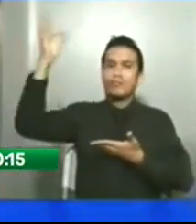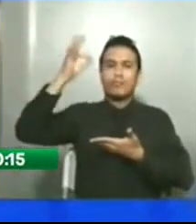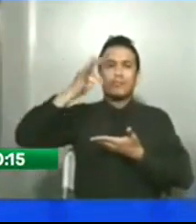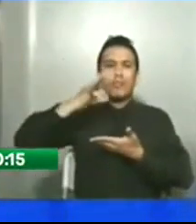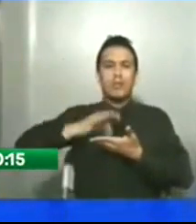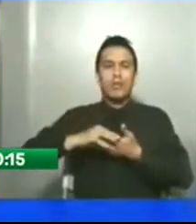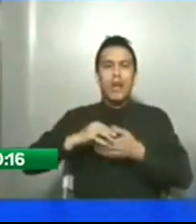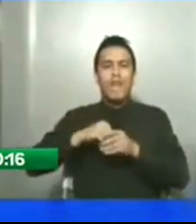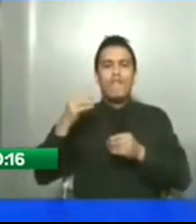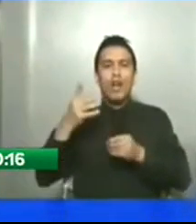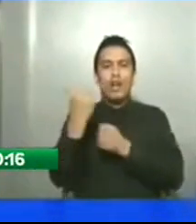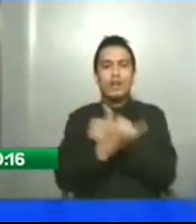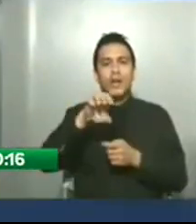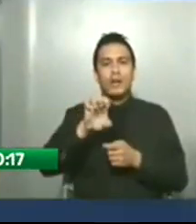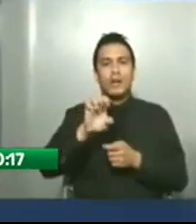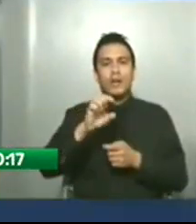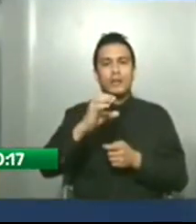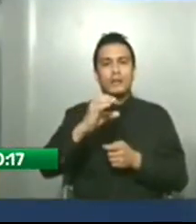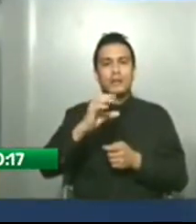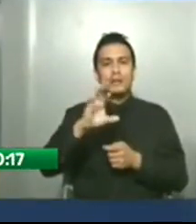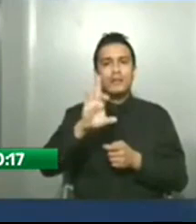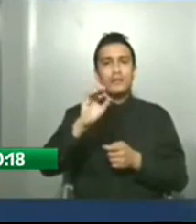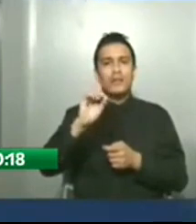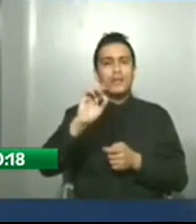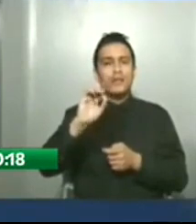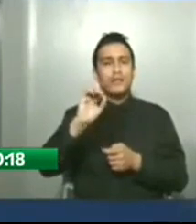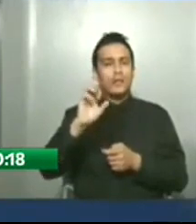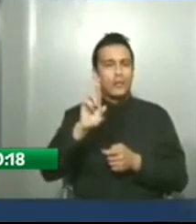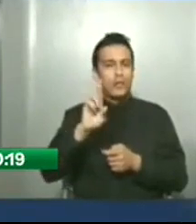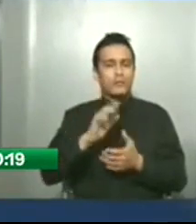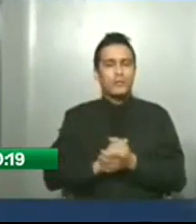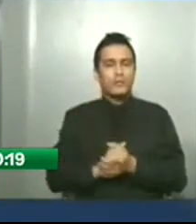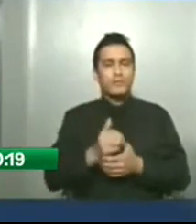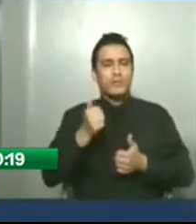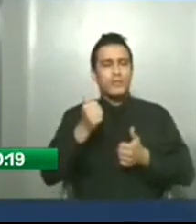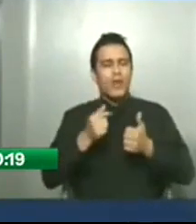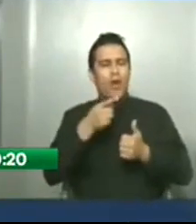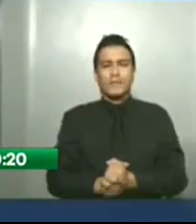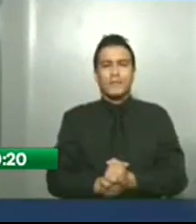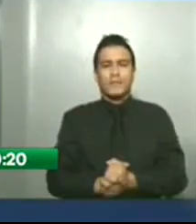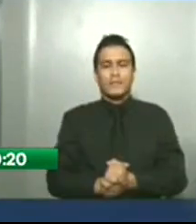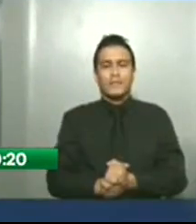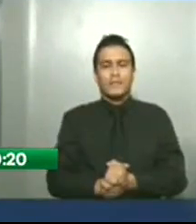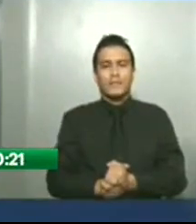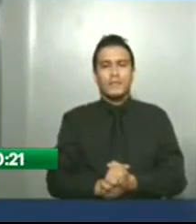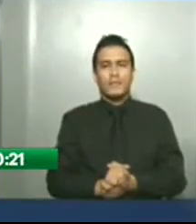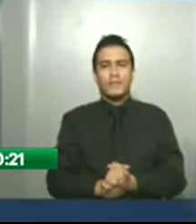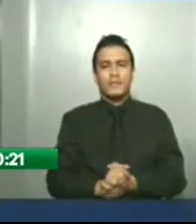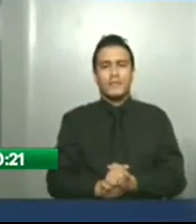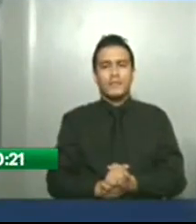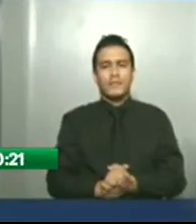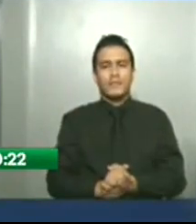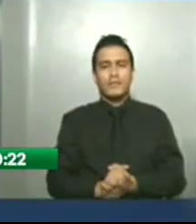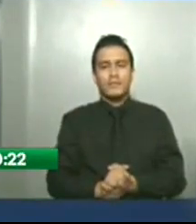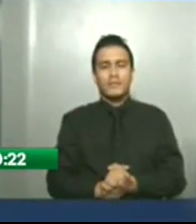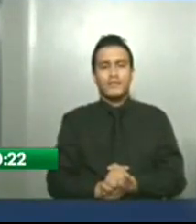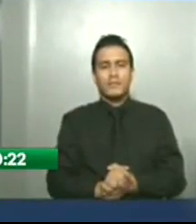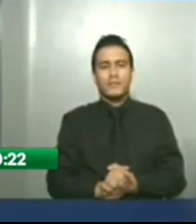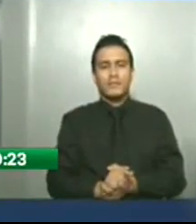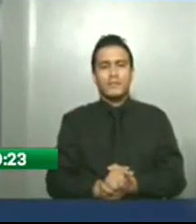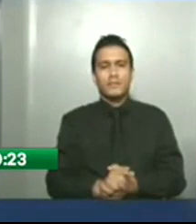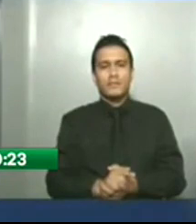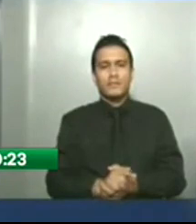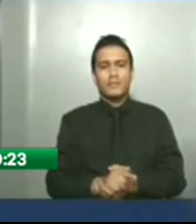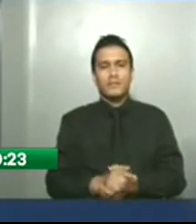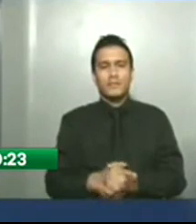Reto, Andrés Gushmer. Los ex concejales ahora debatieron. Yo tengo la teoría de que hay tres candidatos social